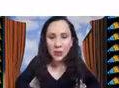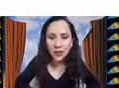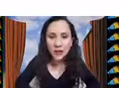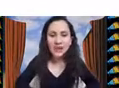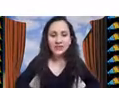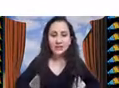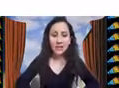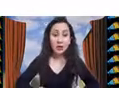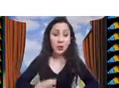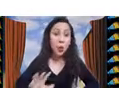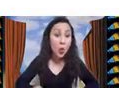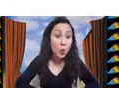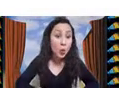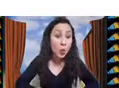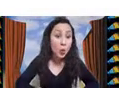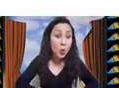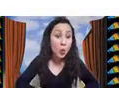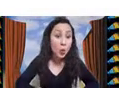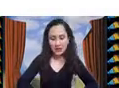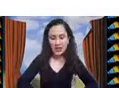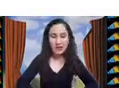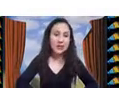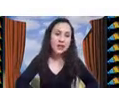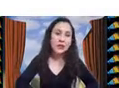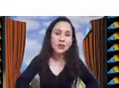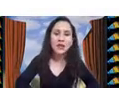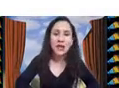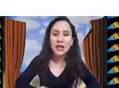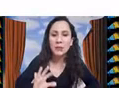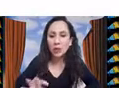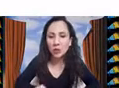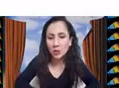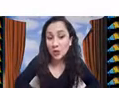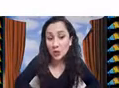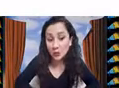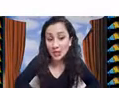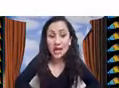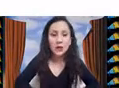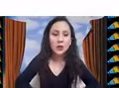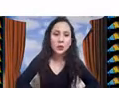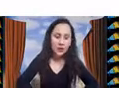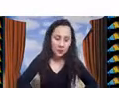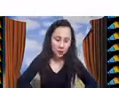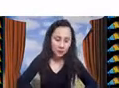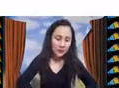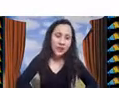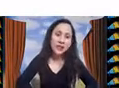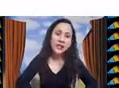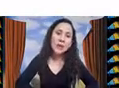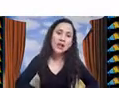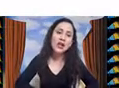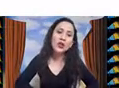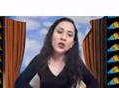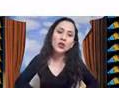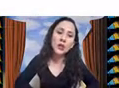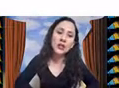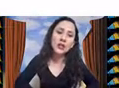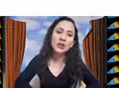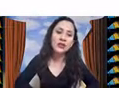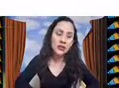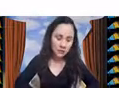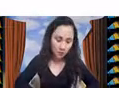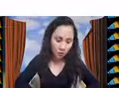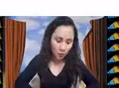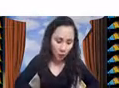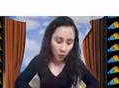resuelven problemas en conjunto, y tenemos ahí métodos bioinspirados, por ejemplo, y también hay otros